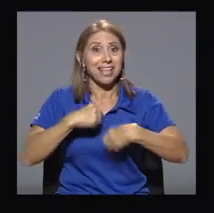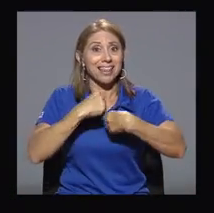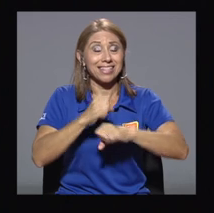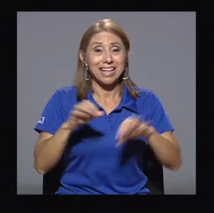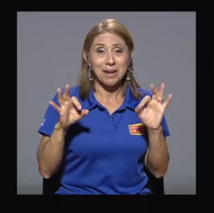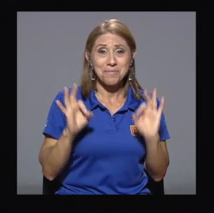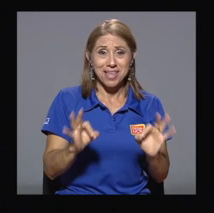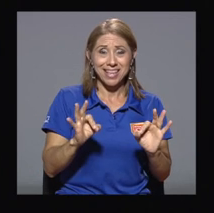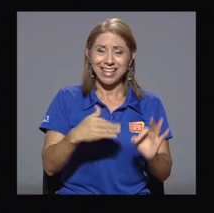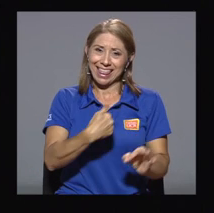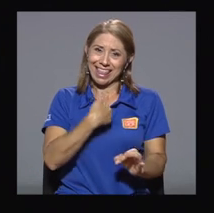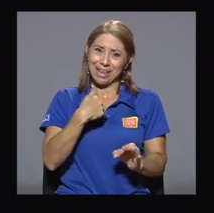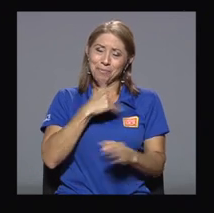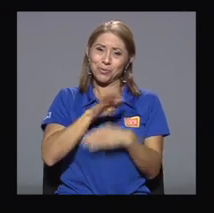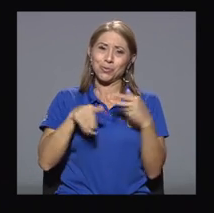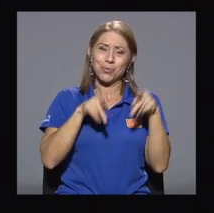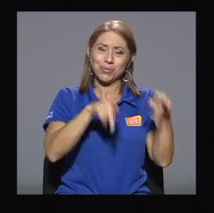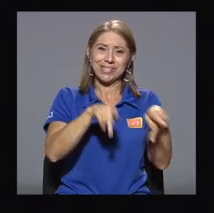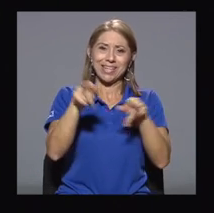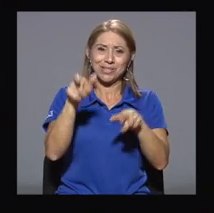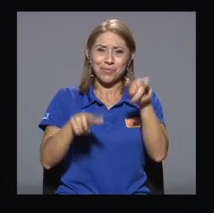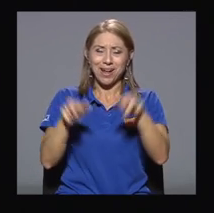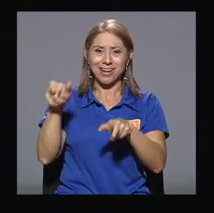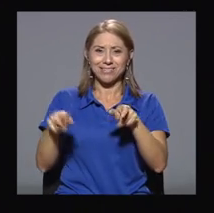que poseemos los seres humanos.